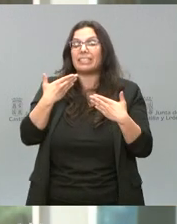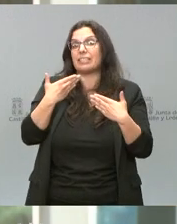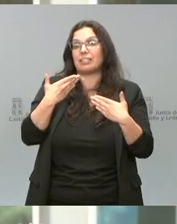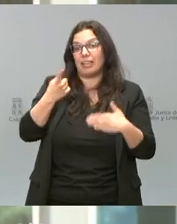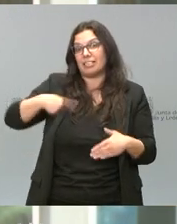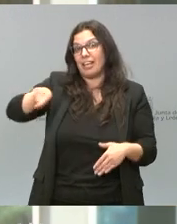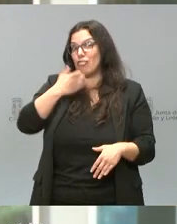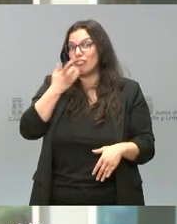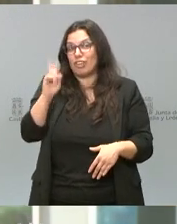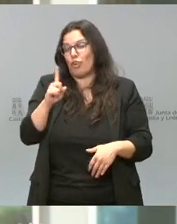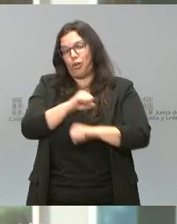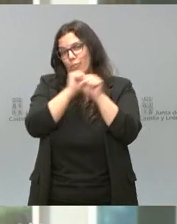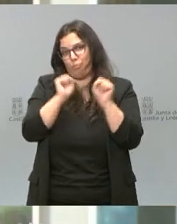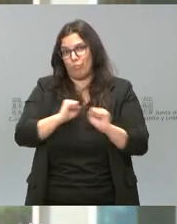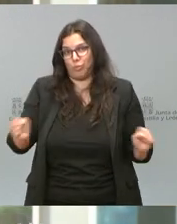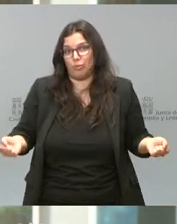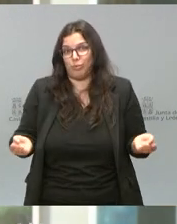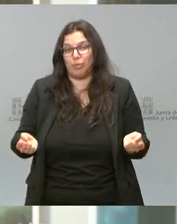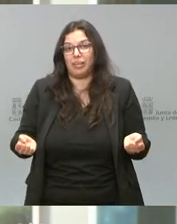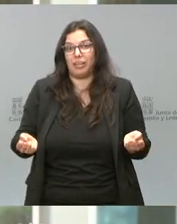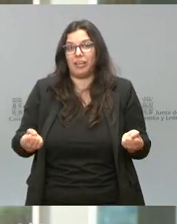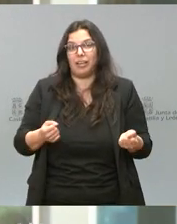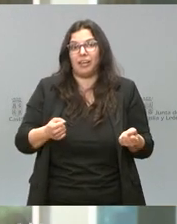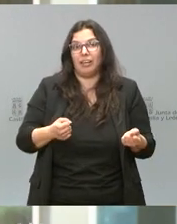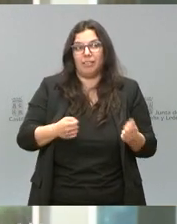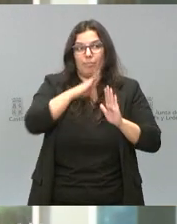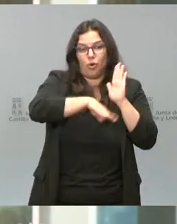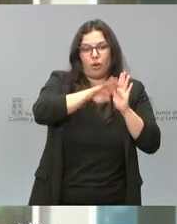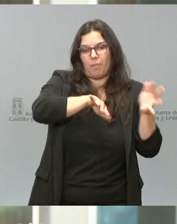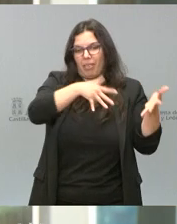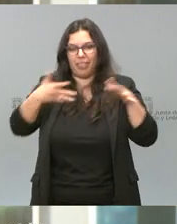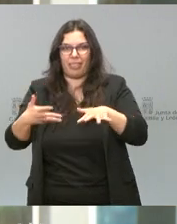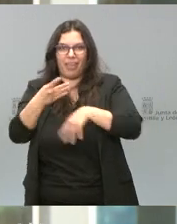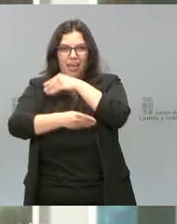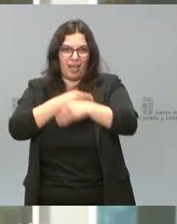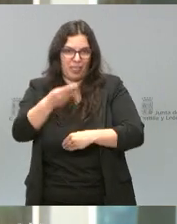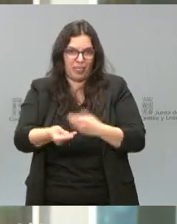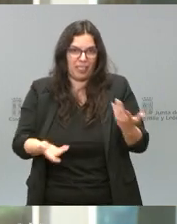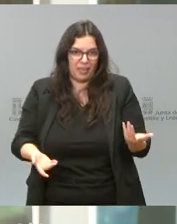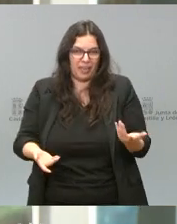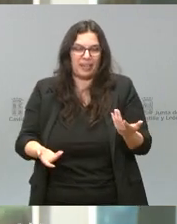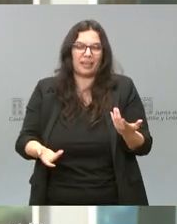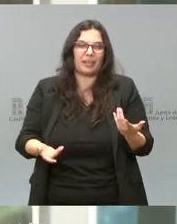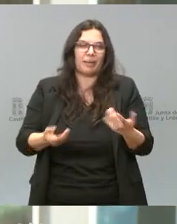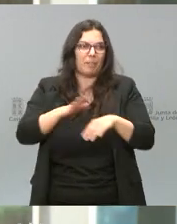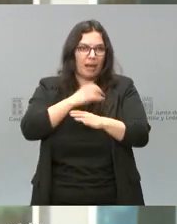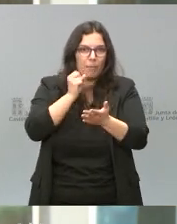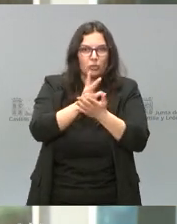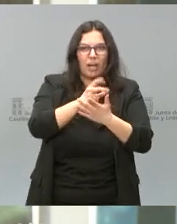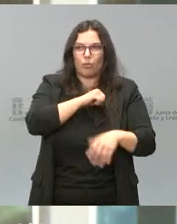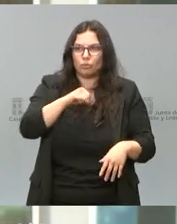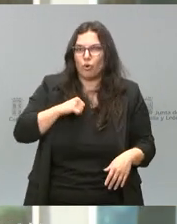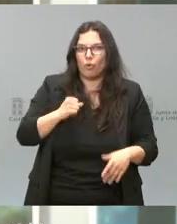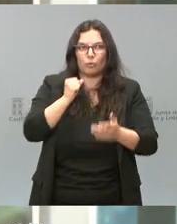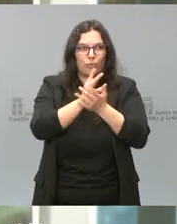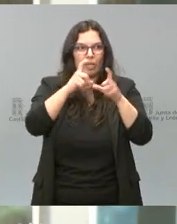financieras sería imposible desarrollar todo este proyecto de apuesta por los autónomos,